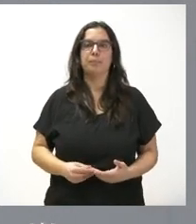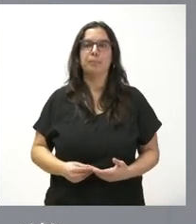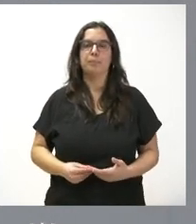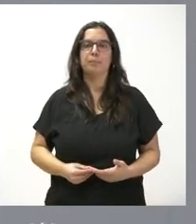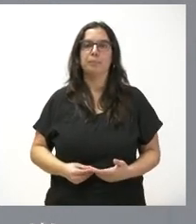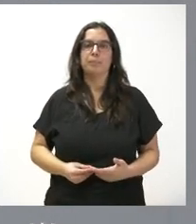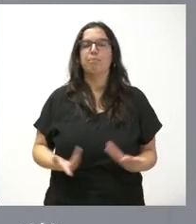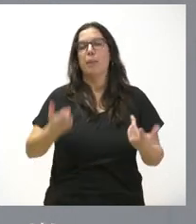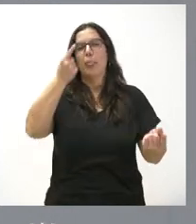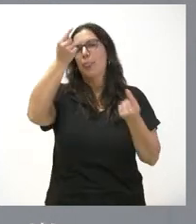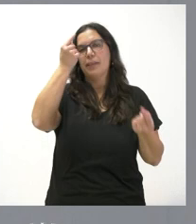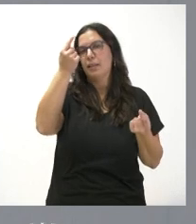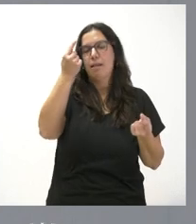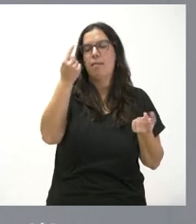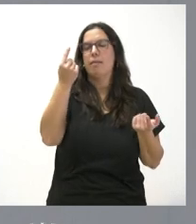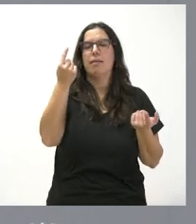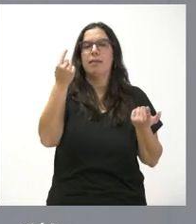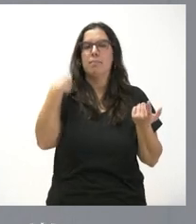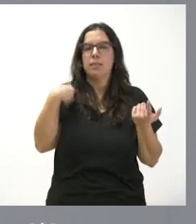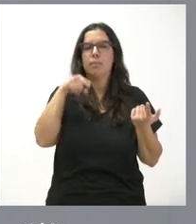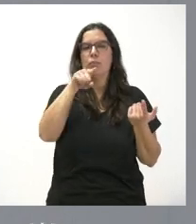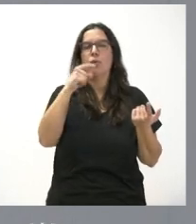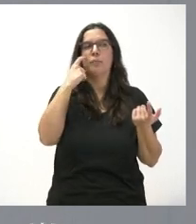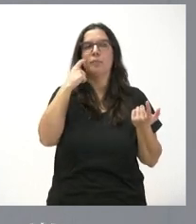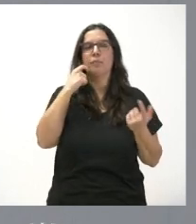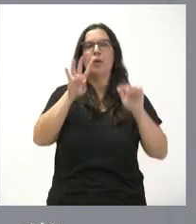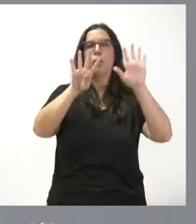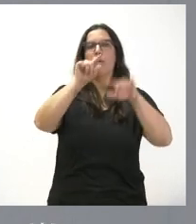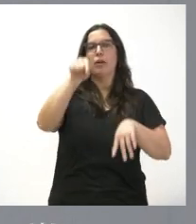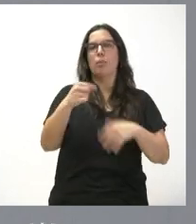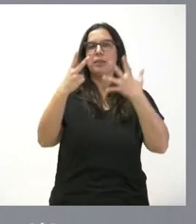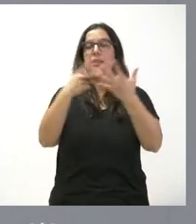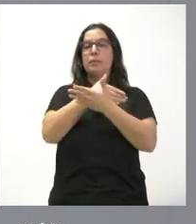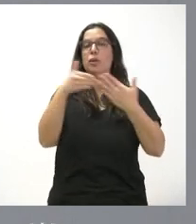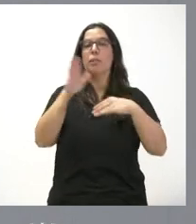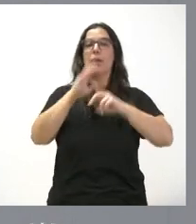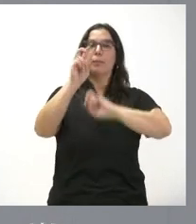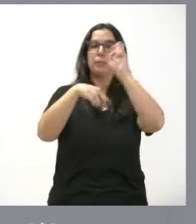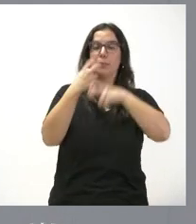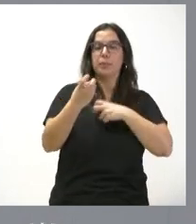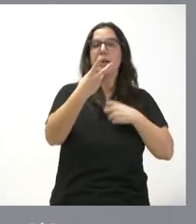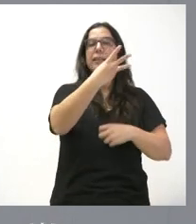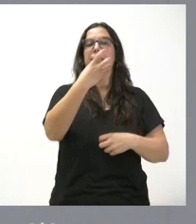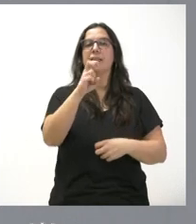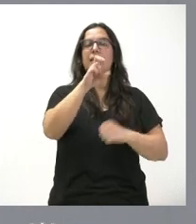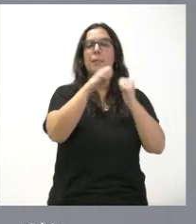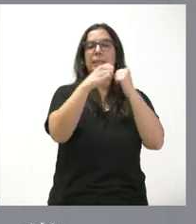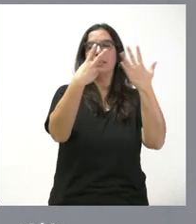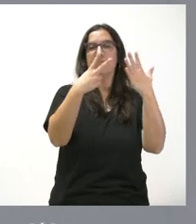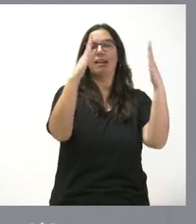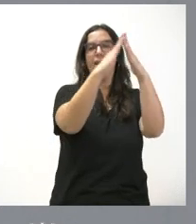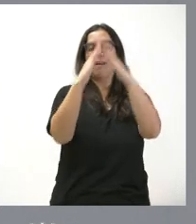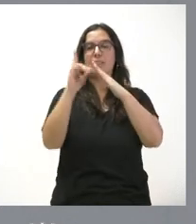entrar al detalle de las mismas, 9,7 millones son para la rehabilitación de 327 viviendas y la